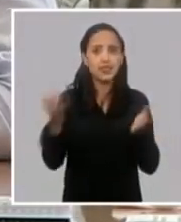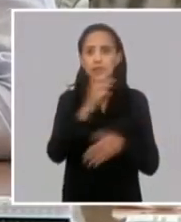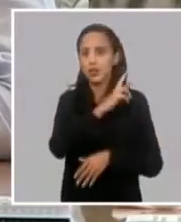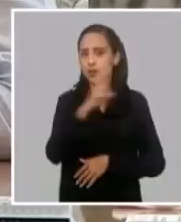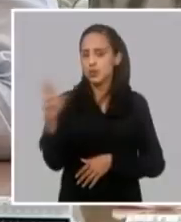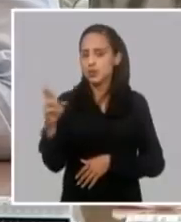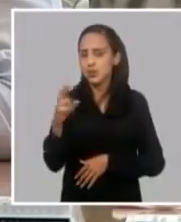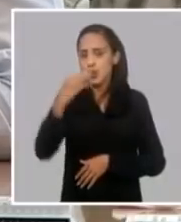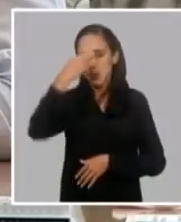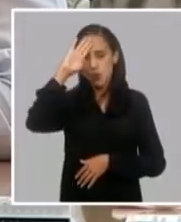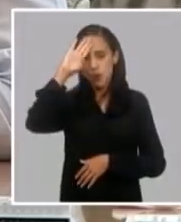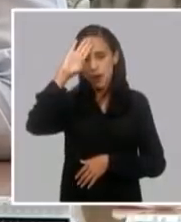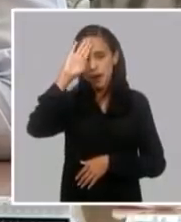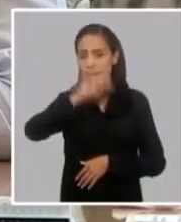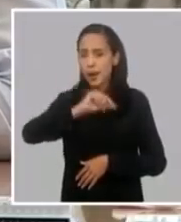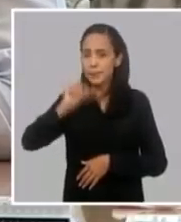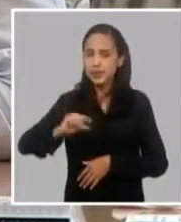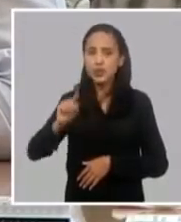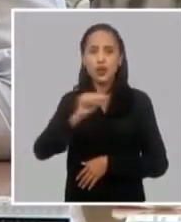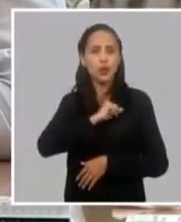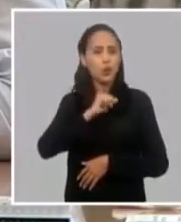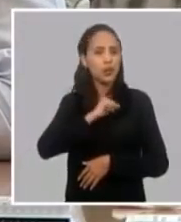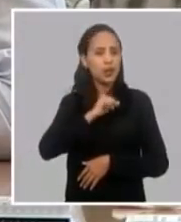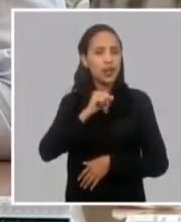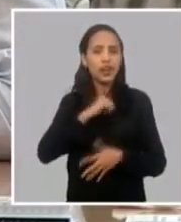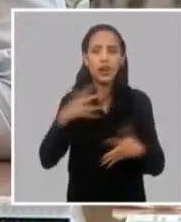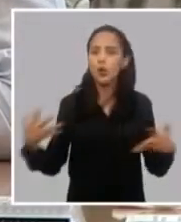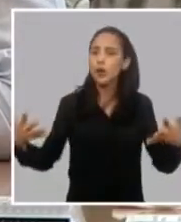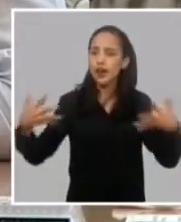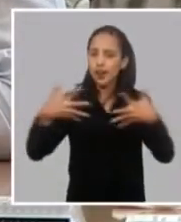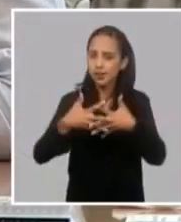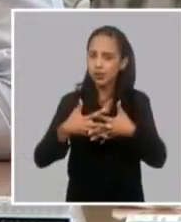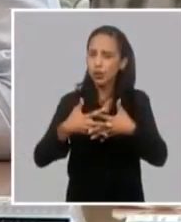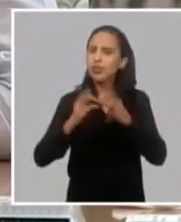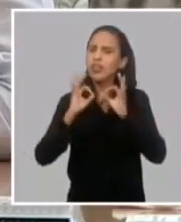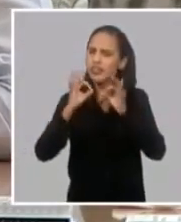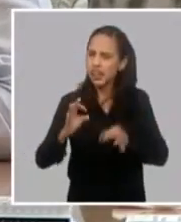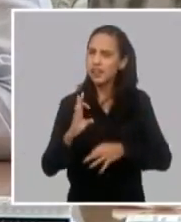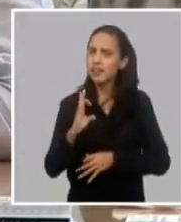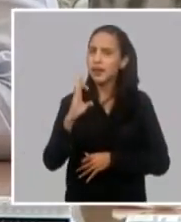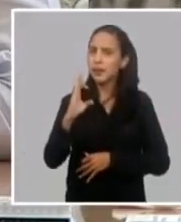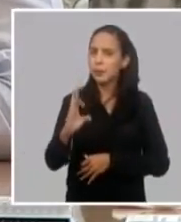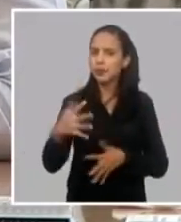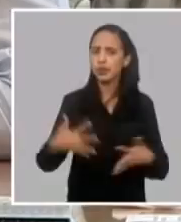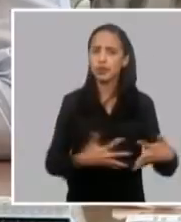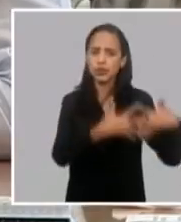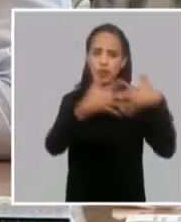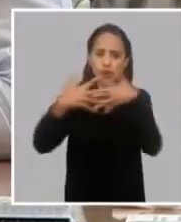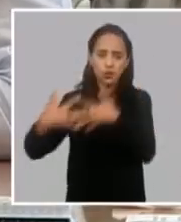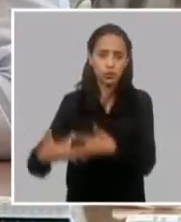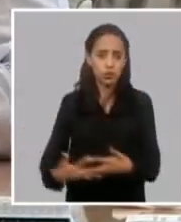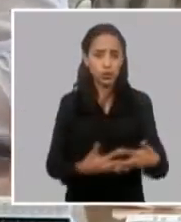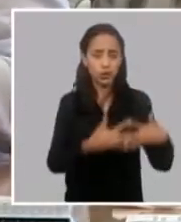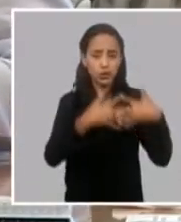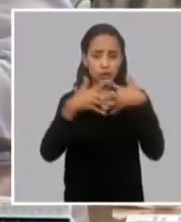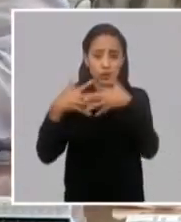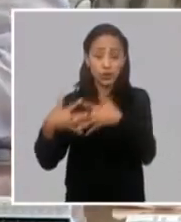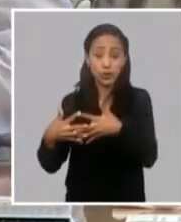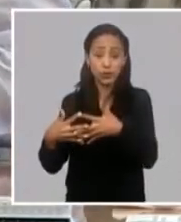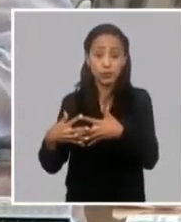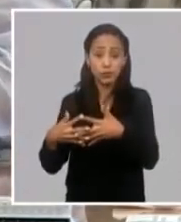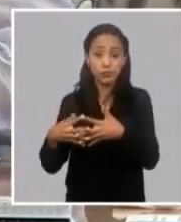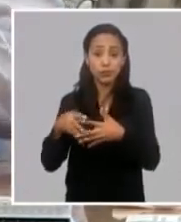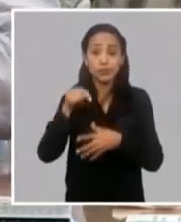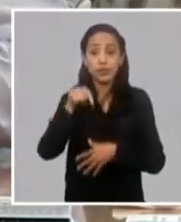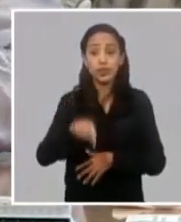no aspiran a una relación civilizada y de respeto con los Estados Unidos, por los que tienen otras intenciones, marcó